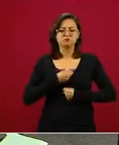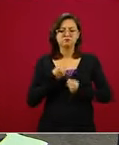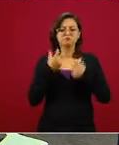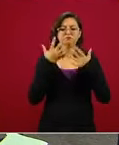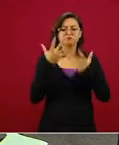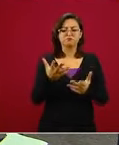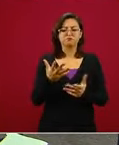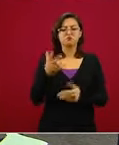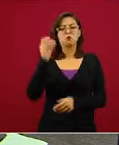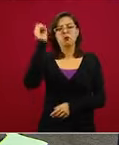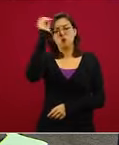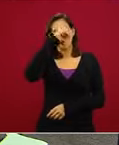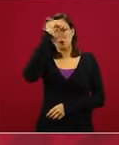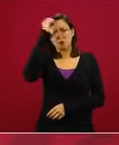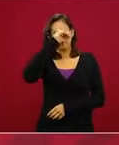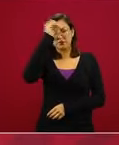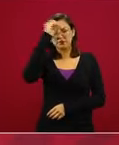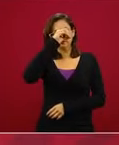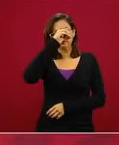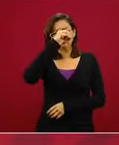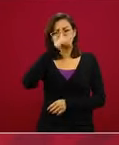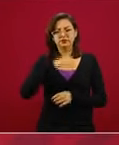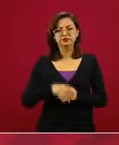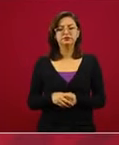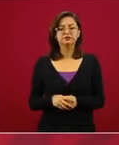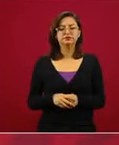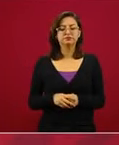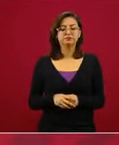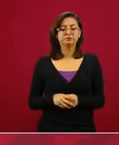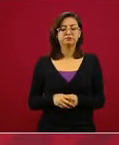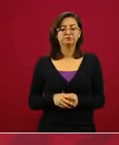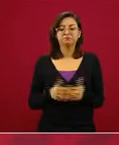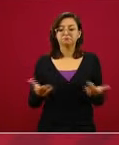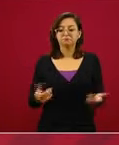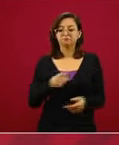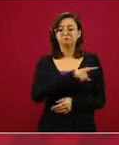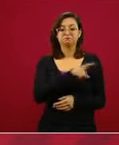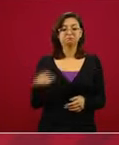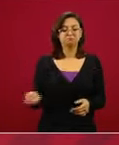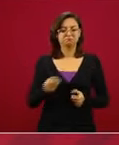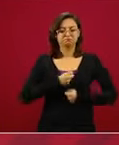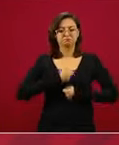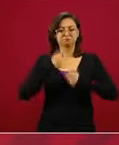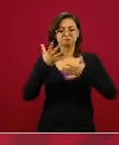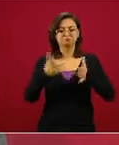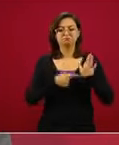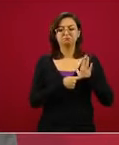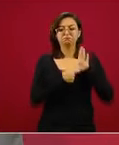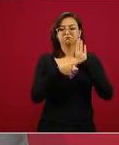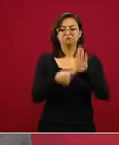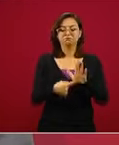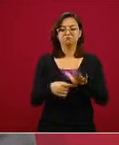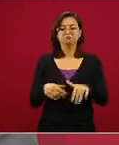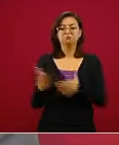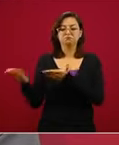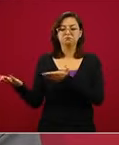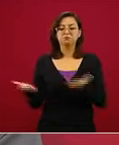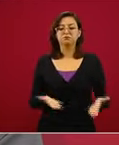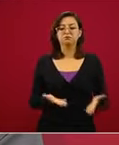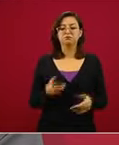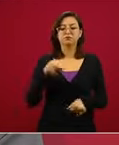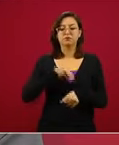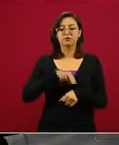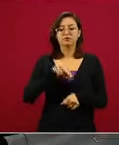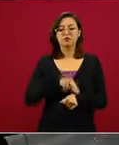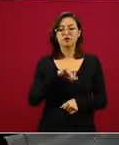su opinión, que se expresen, que se manifiesten. Empezamos entonces con